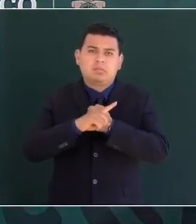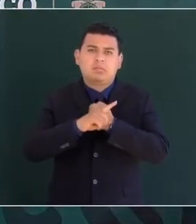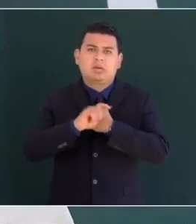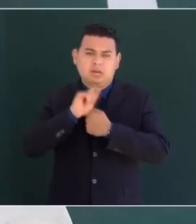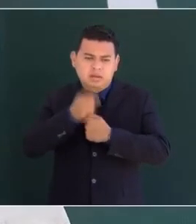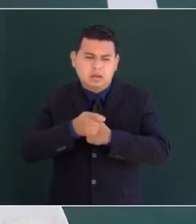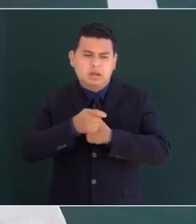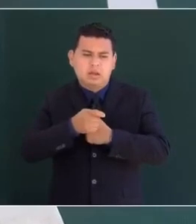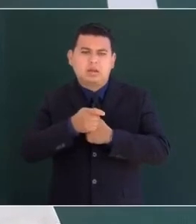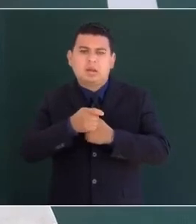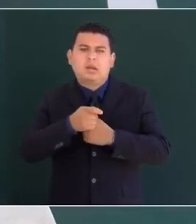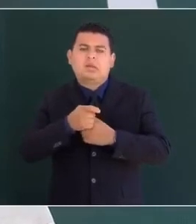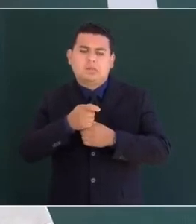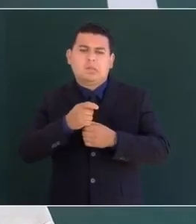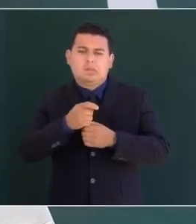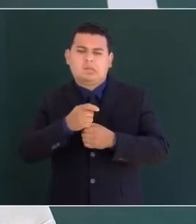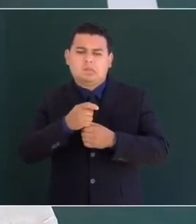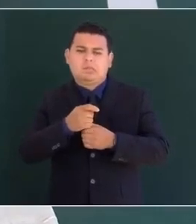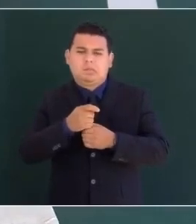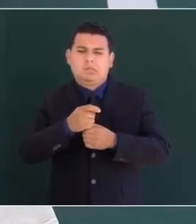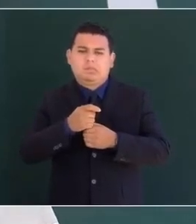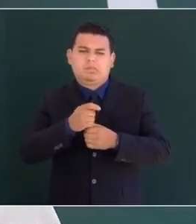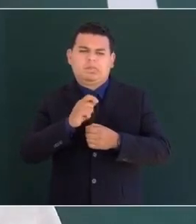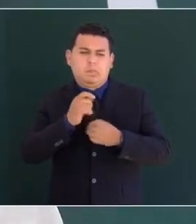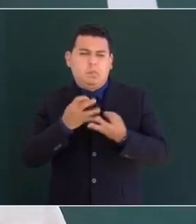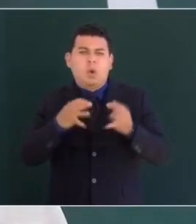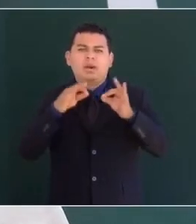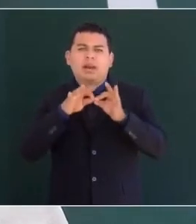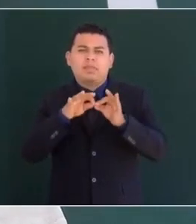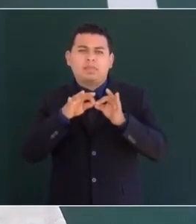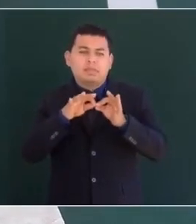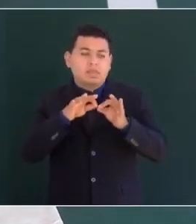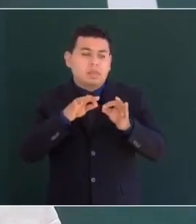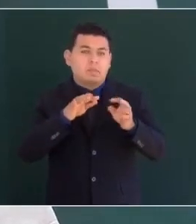en uno, problemas de dignidad, humanidad.